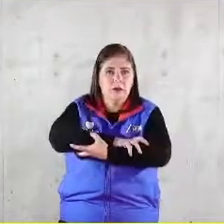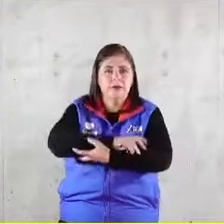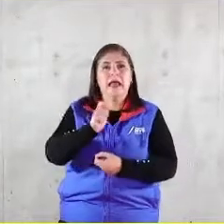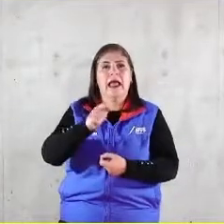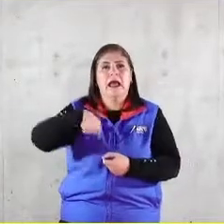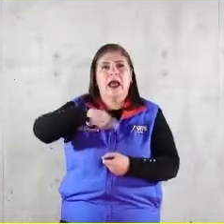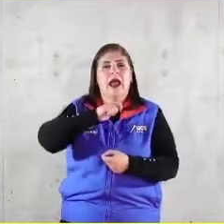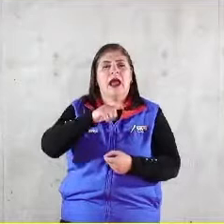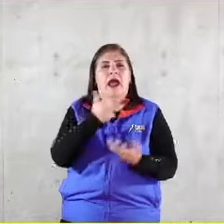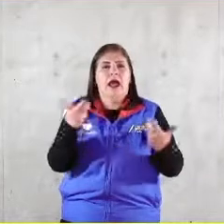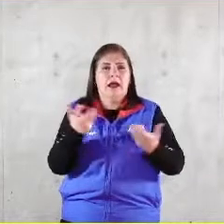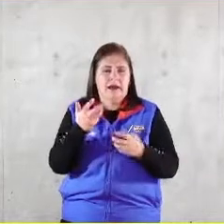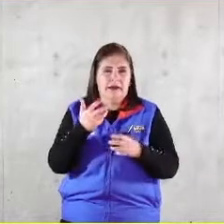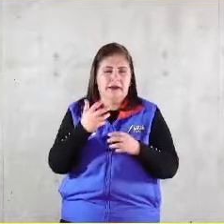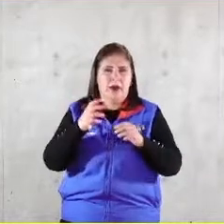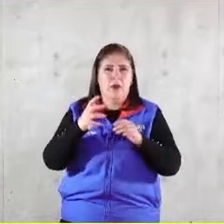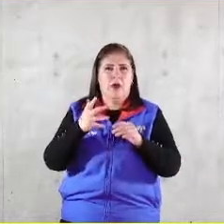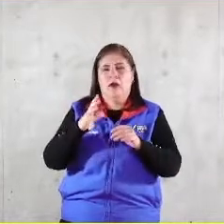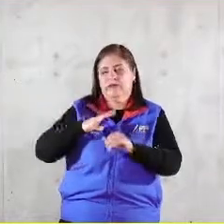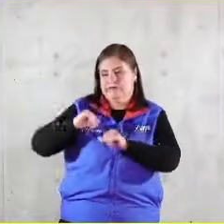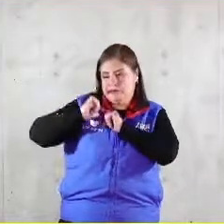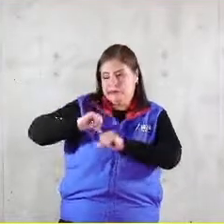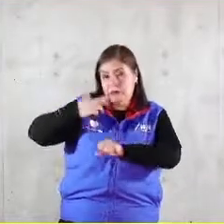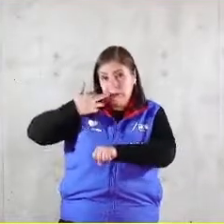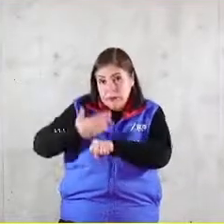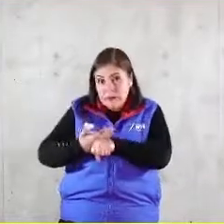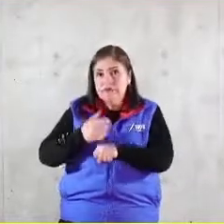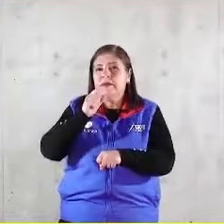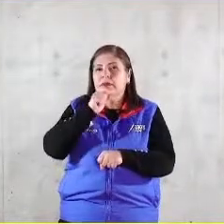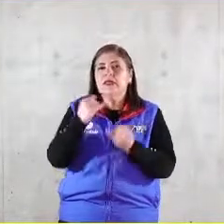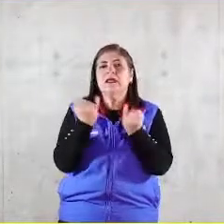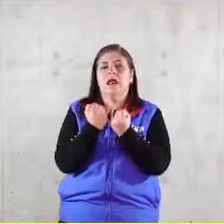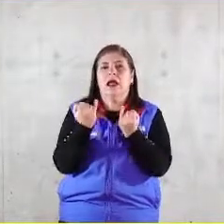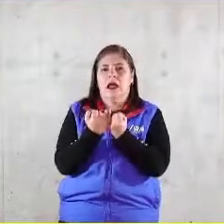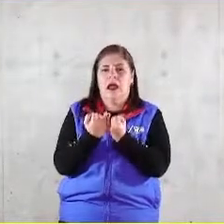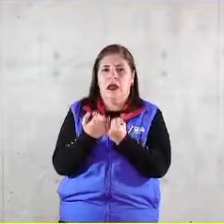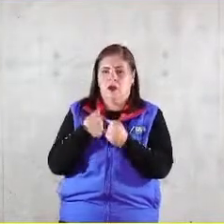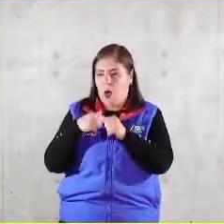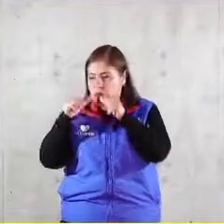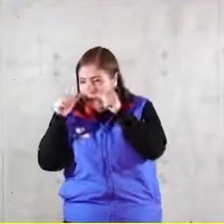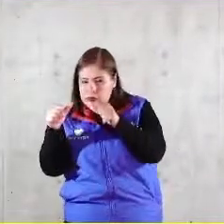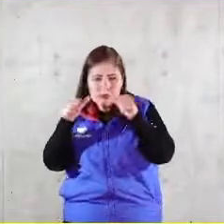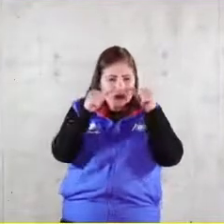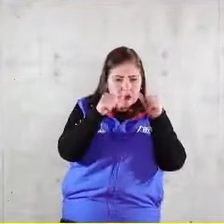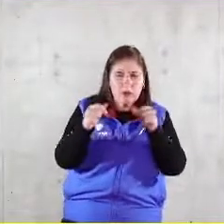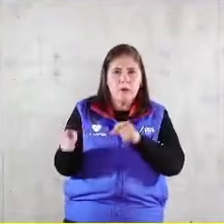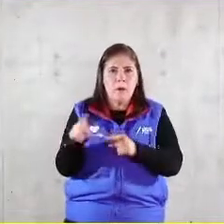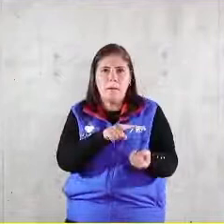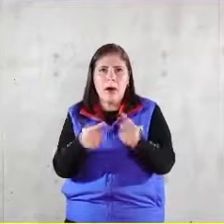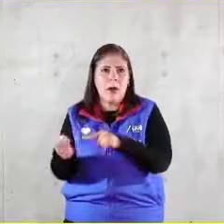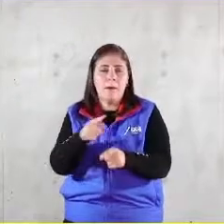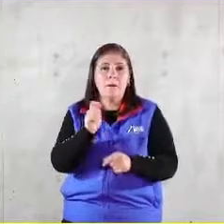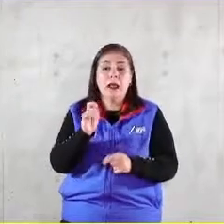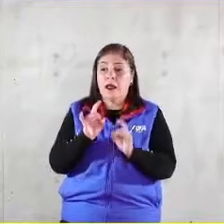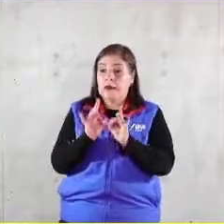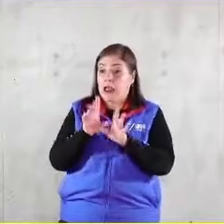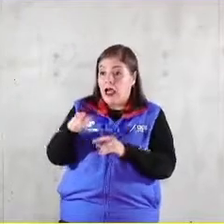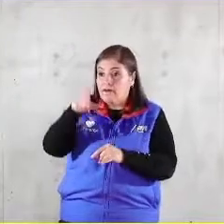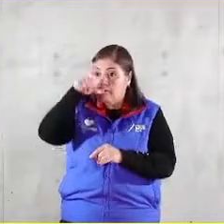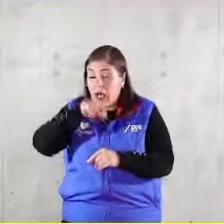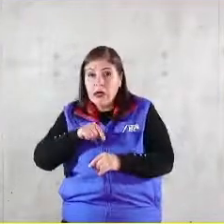otros y yendo a la asistencia del otro en tanto el otro lo necesita porque un día se atoró